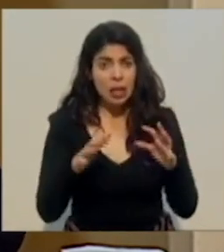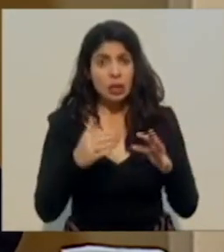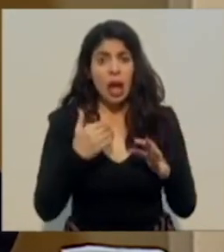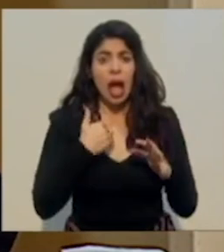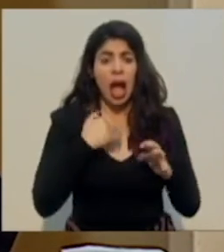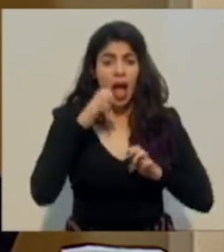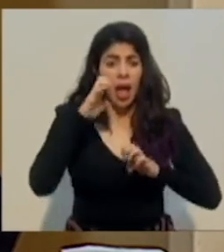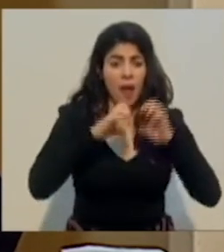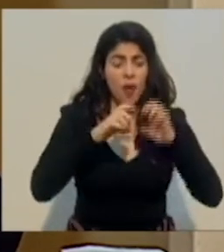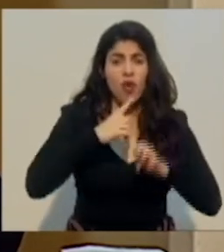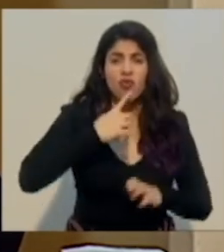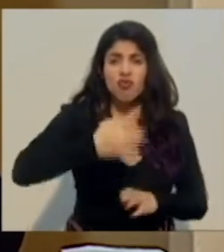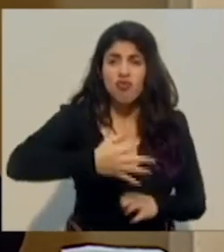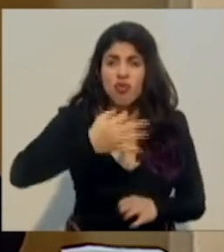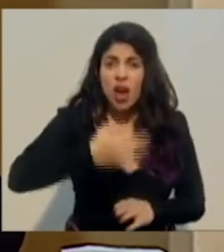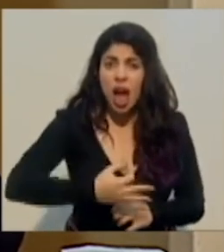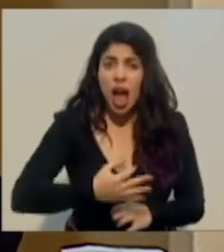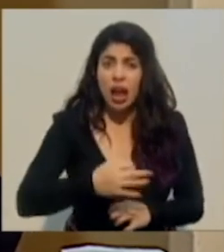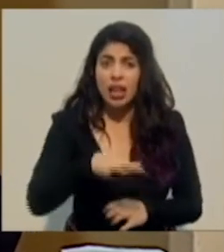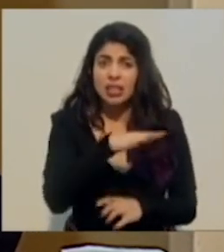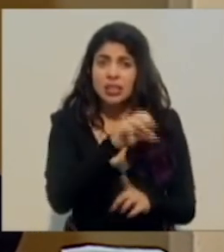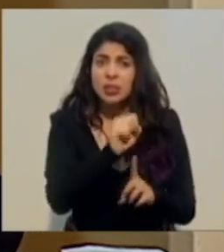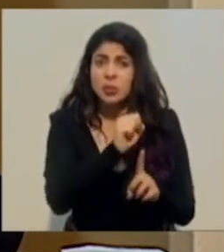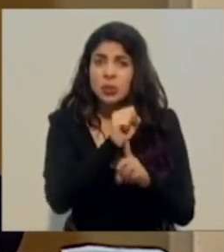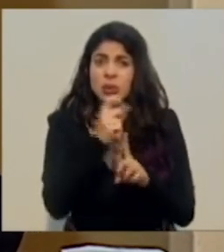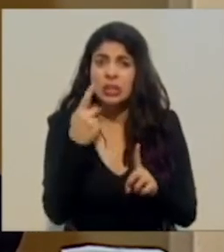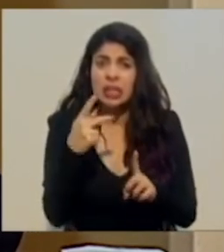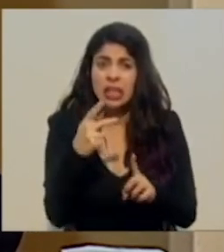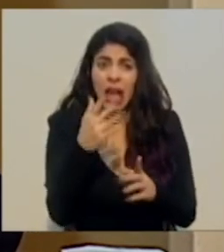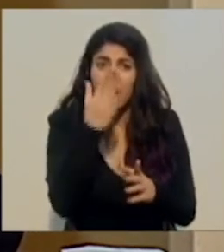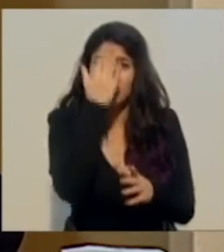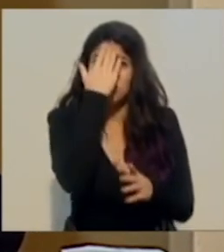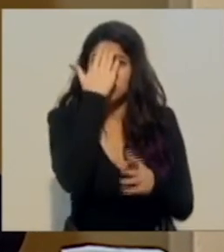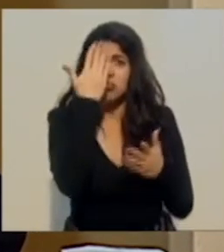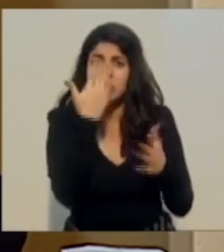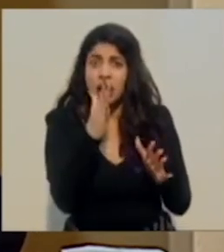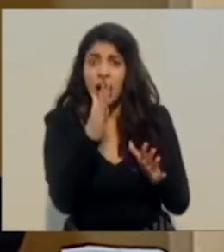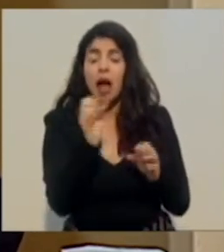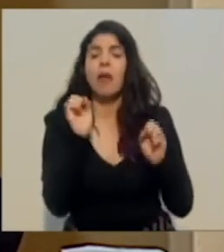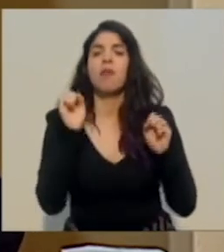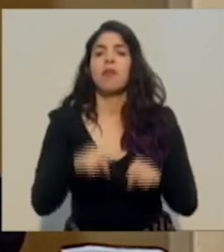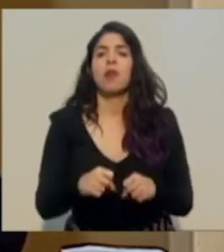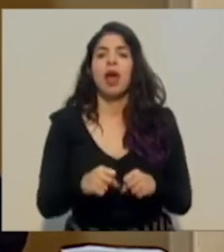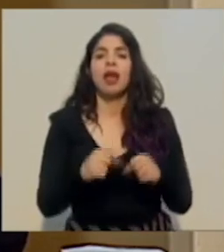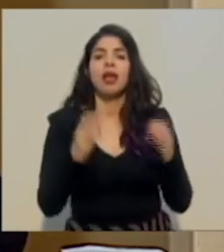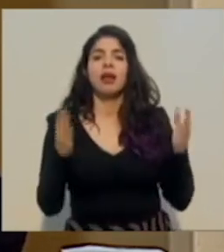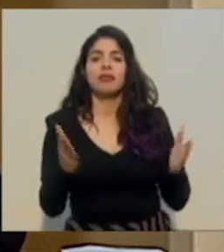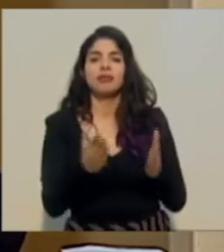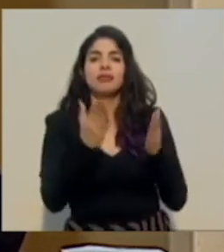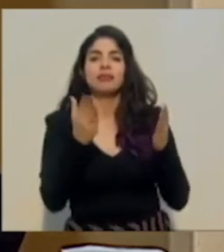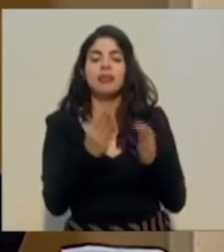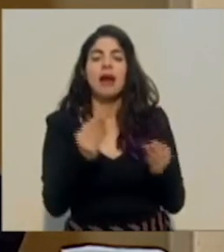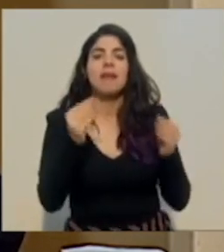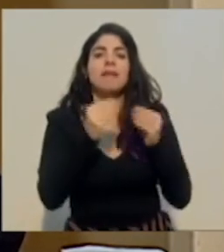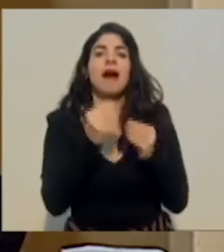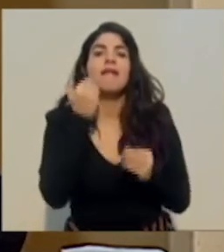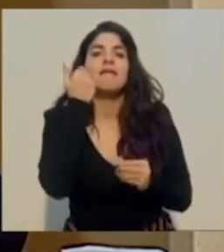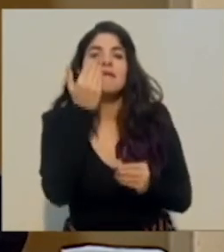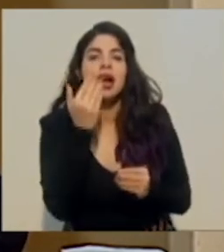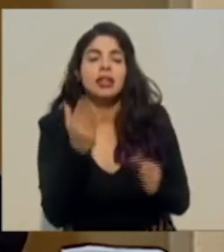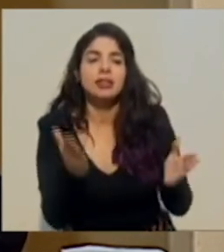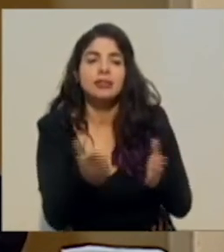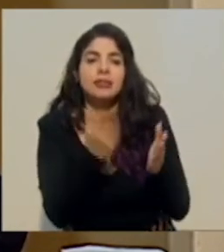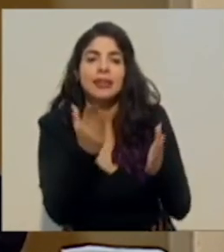riesgo, podamos facilitar o promover las actividades económicas y las actividades productivas en el